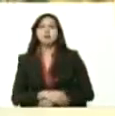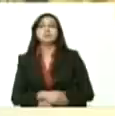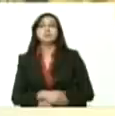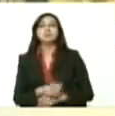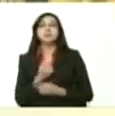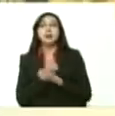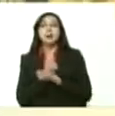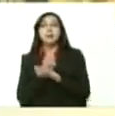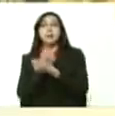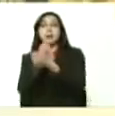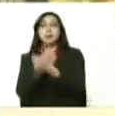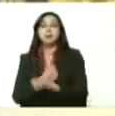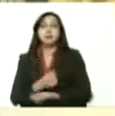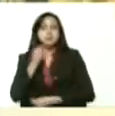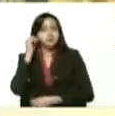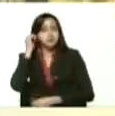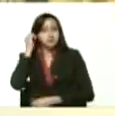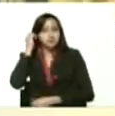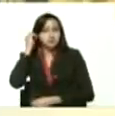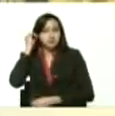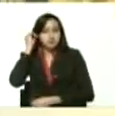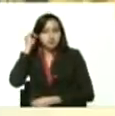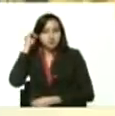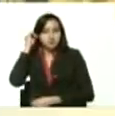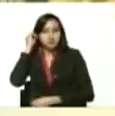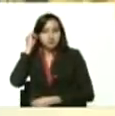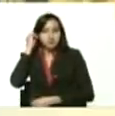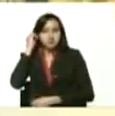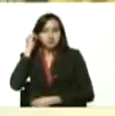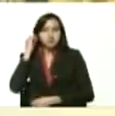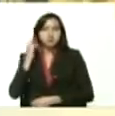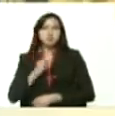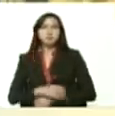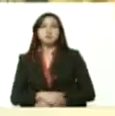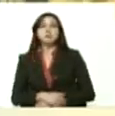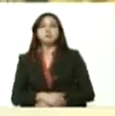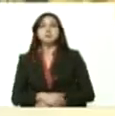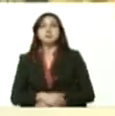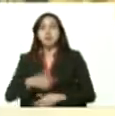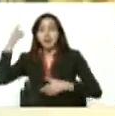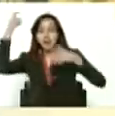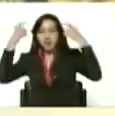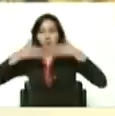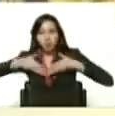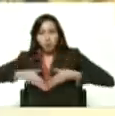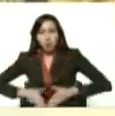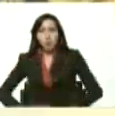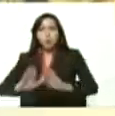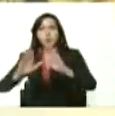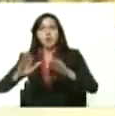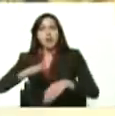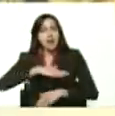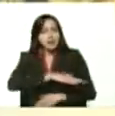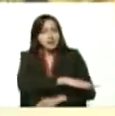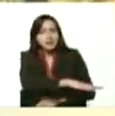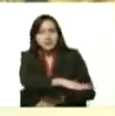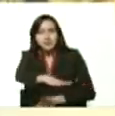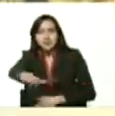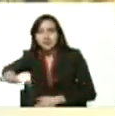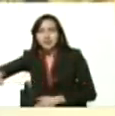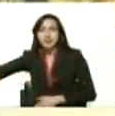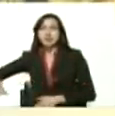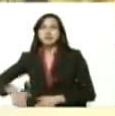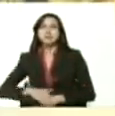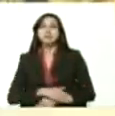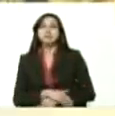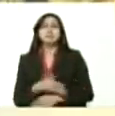el llano amado de nuestro comandante gigante Hugo Chávez la llaneridad la llaneridad